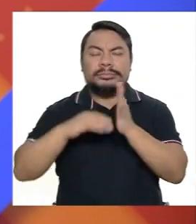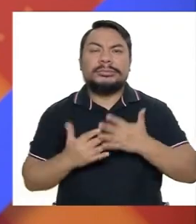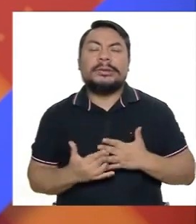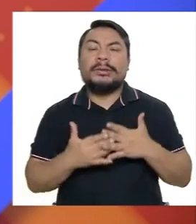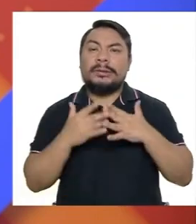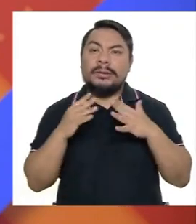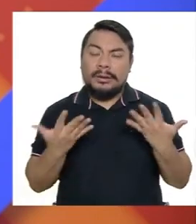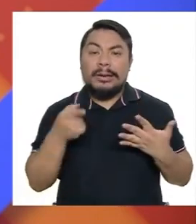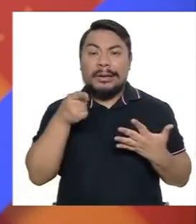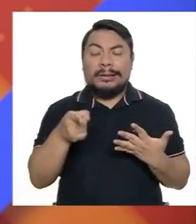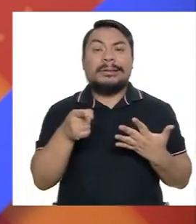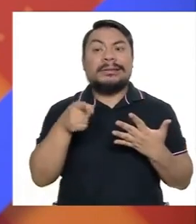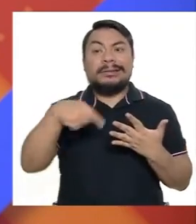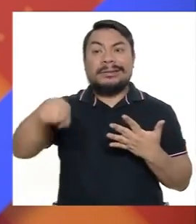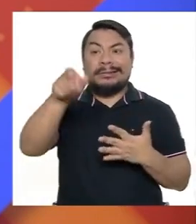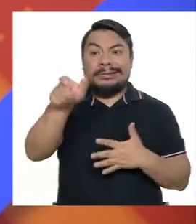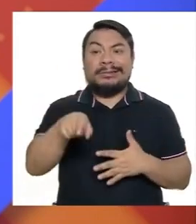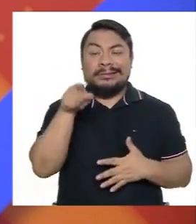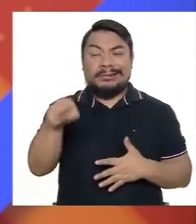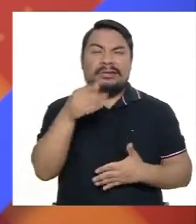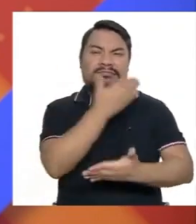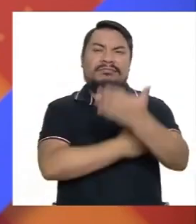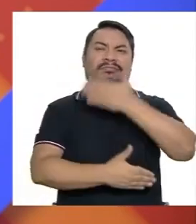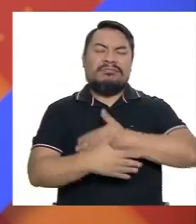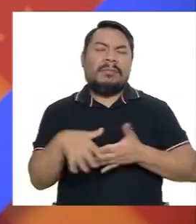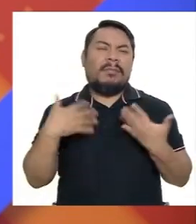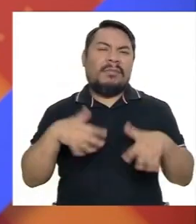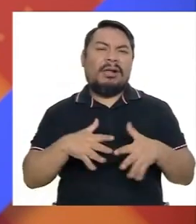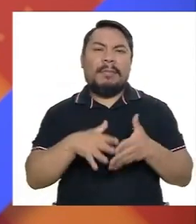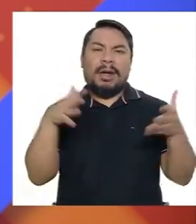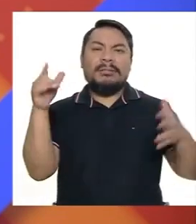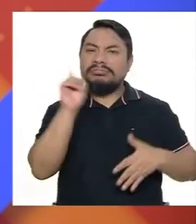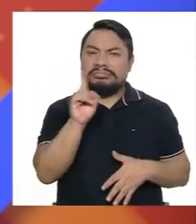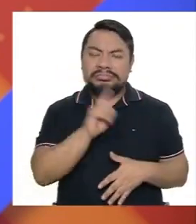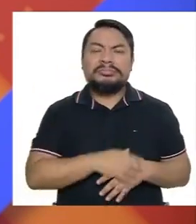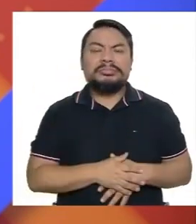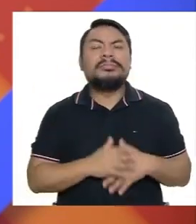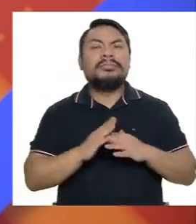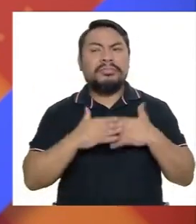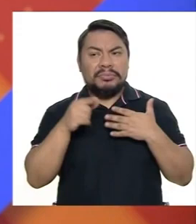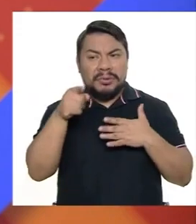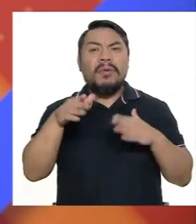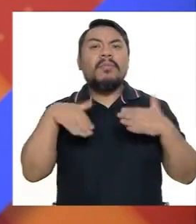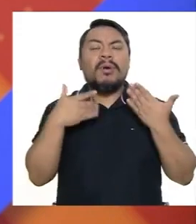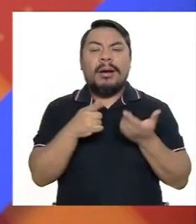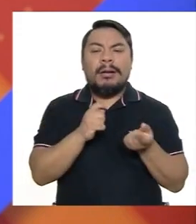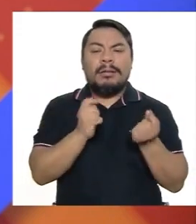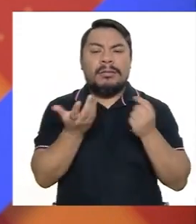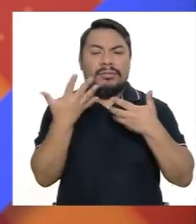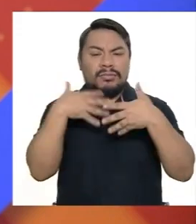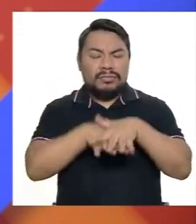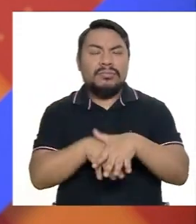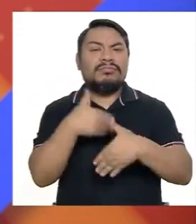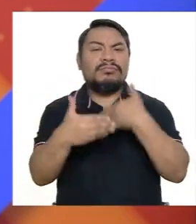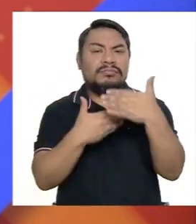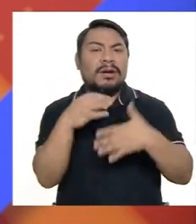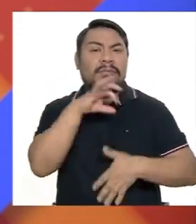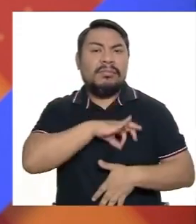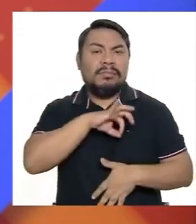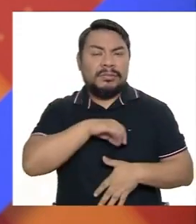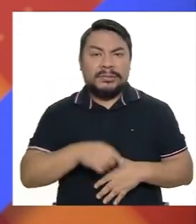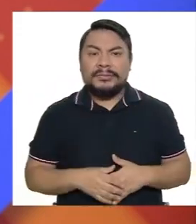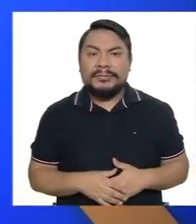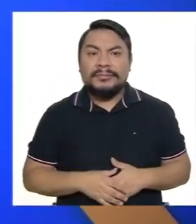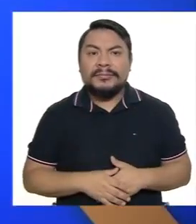situación tal no es una discapacidad mayor y que podríamos irlo moldeando de tal forma de que esto se convierta en algo provechoso.